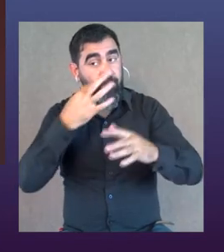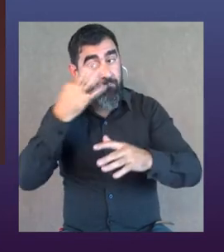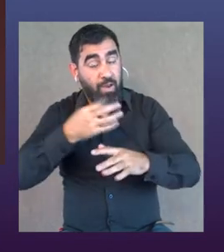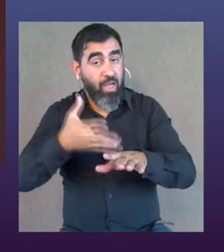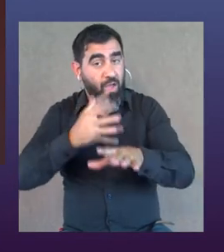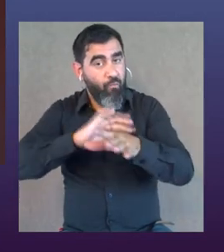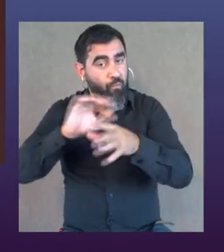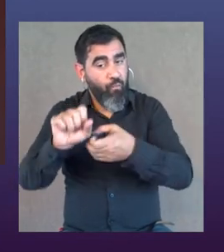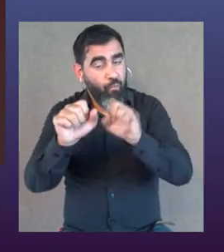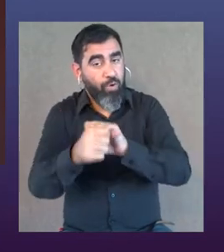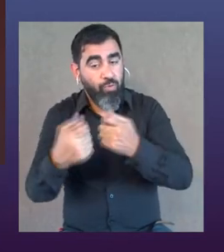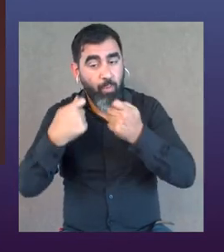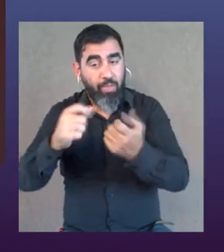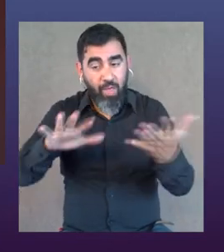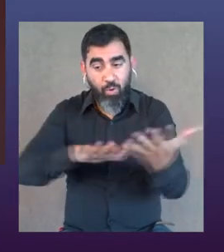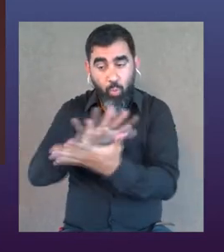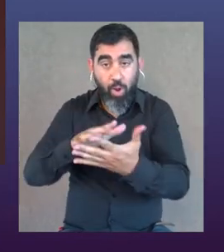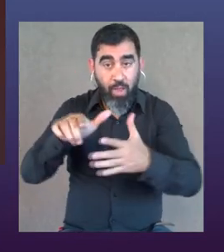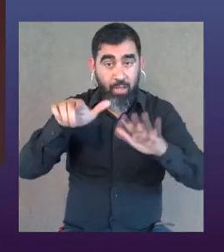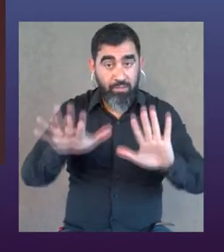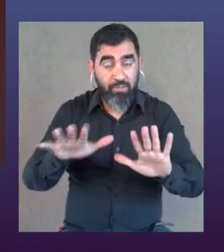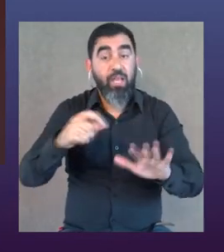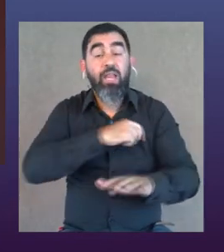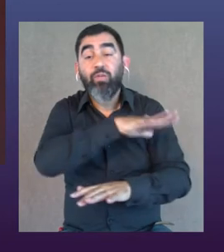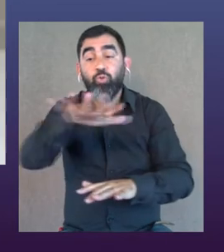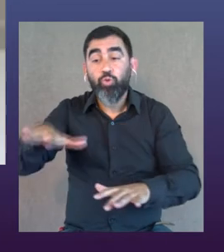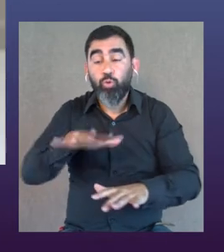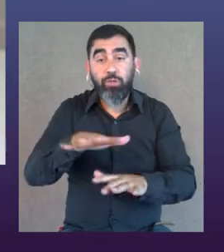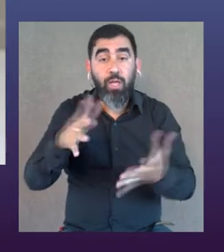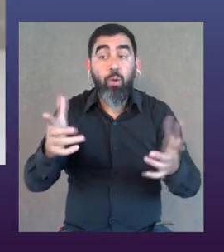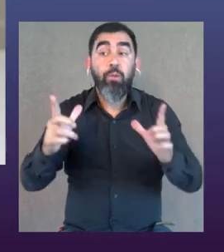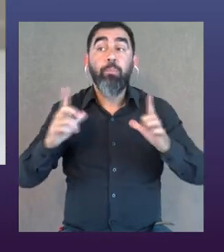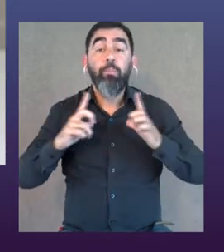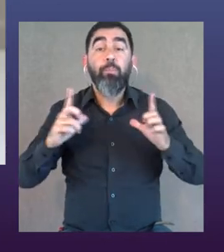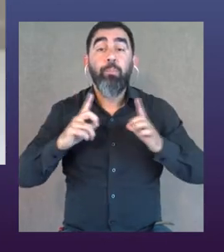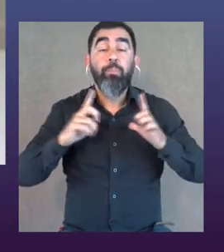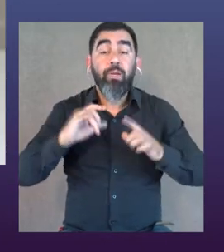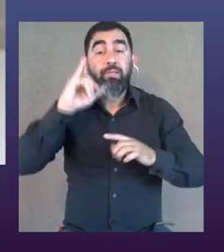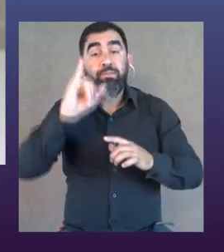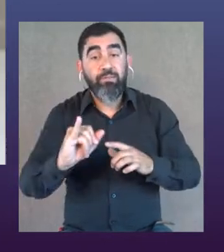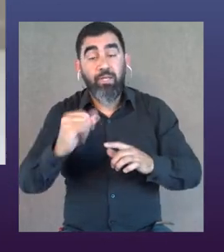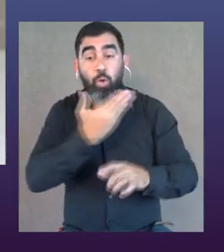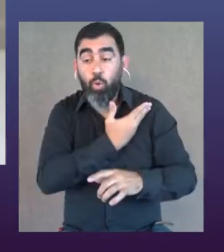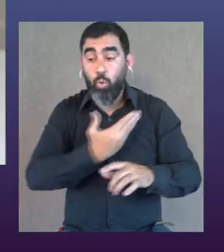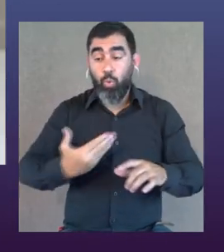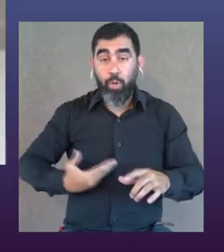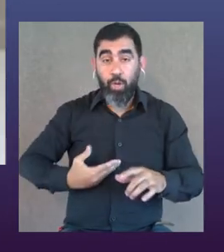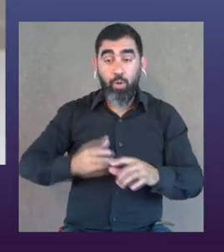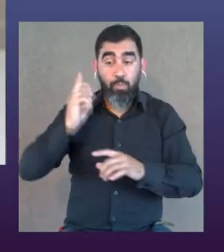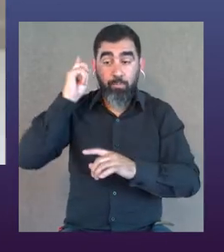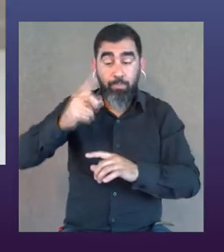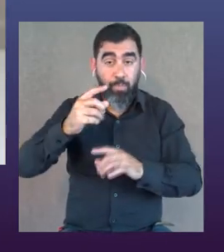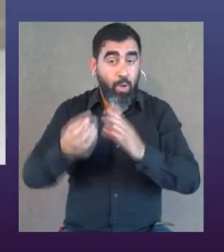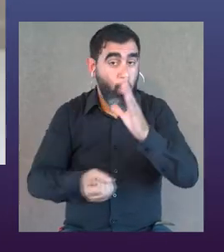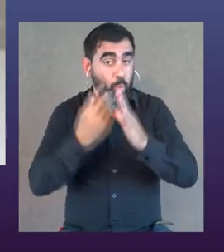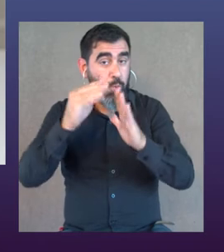los que están haciendo un enorme esfuerzo por generar esos espacios de los que estamos hablando. Y la sociedad está un poco esperando a ver si los